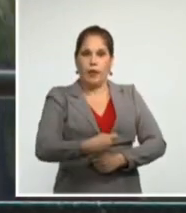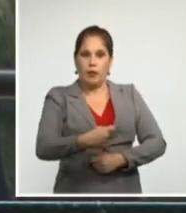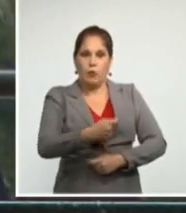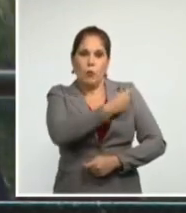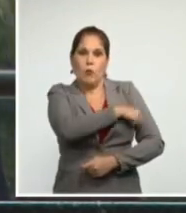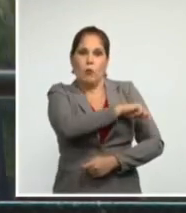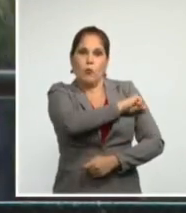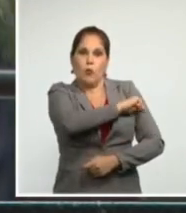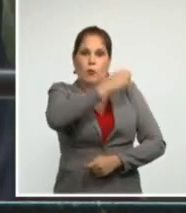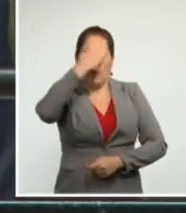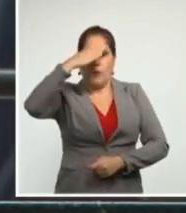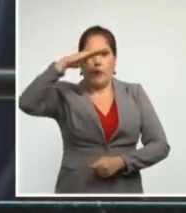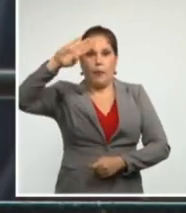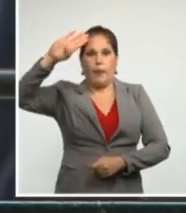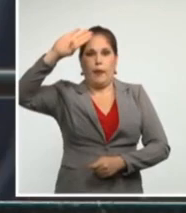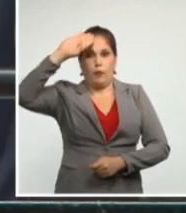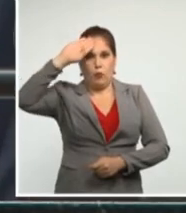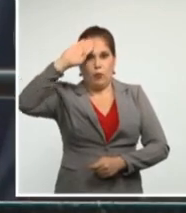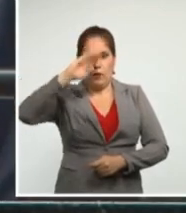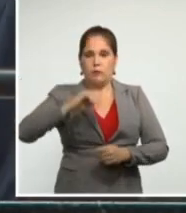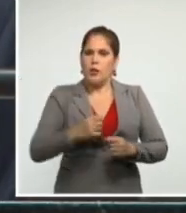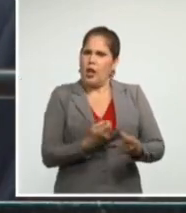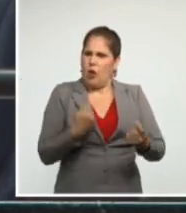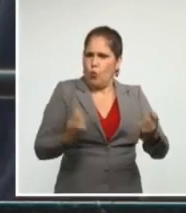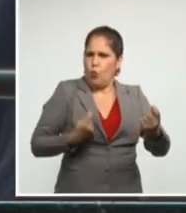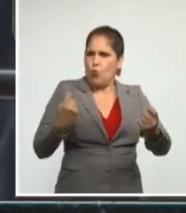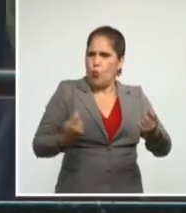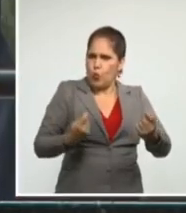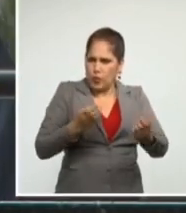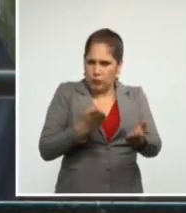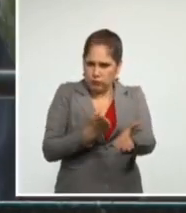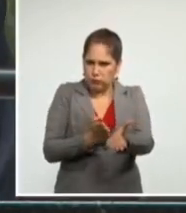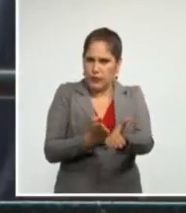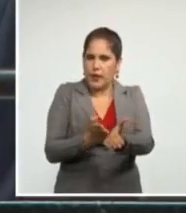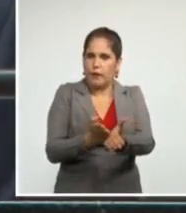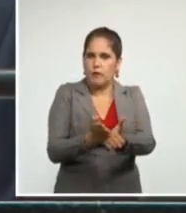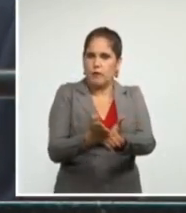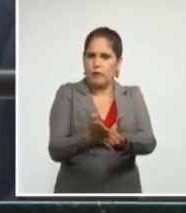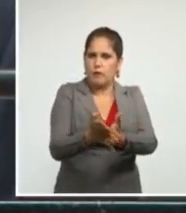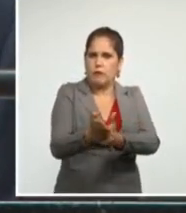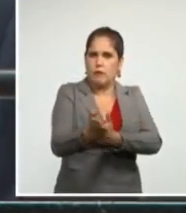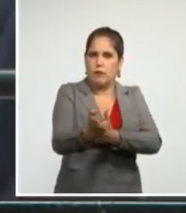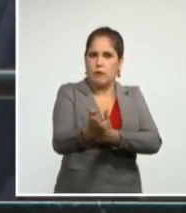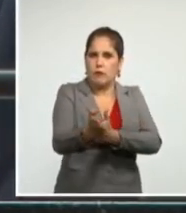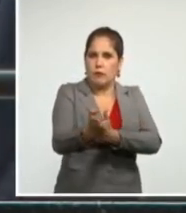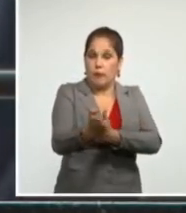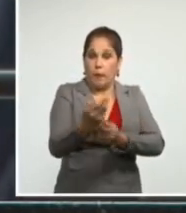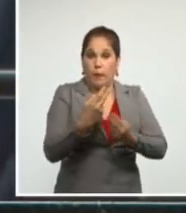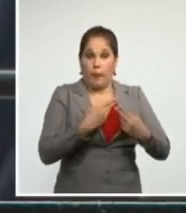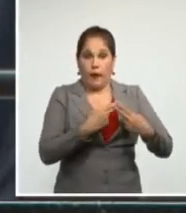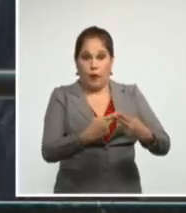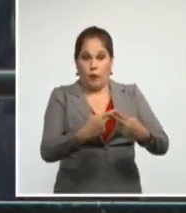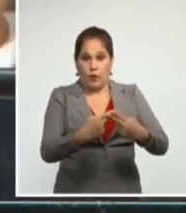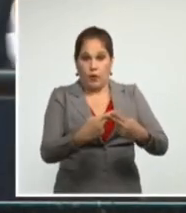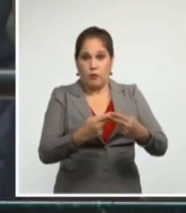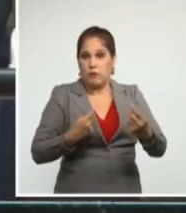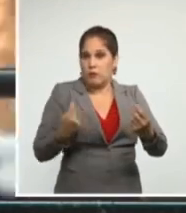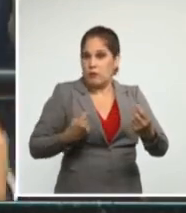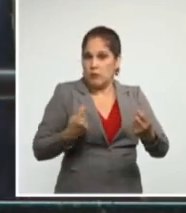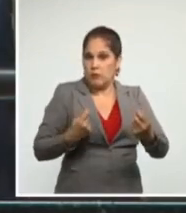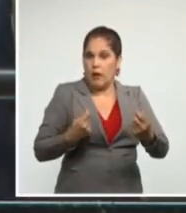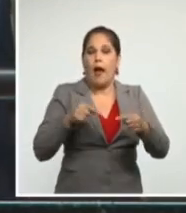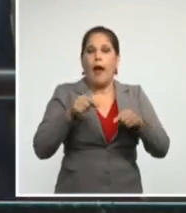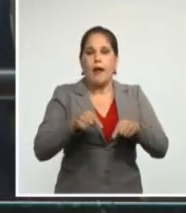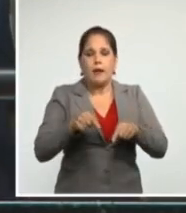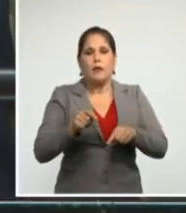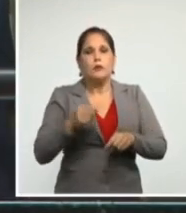que resiste y avanza de manera heroica someto a su